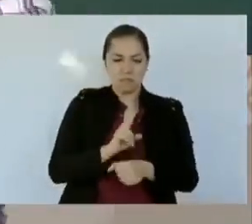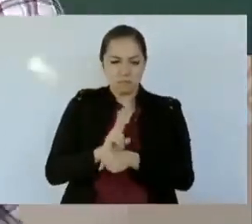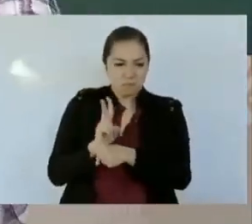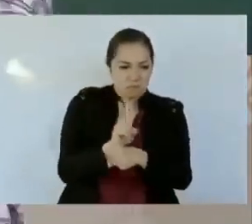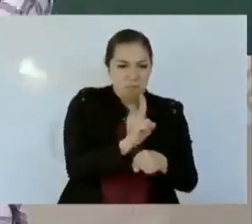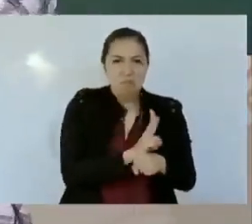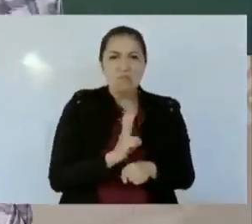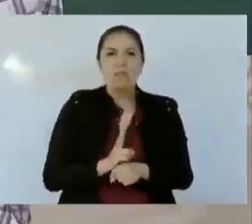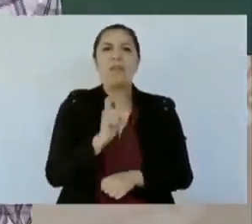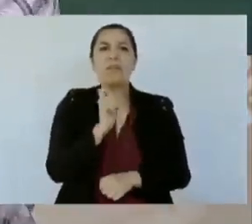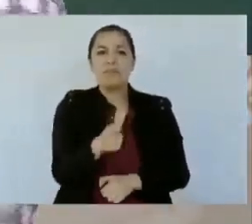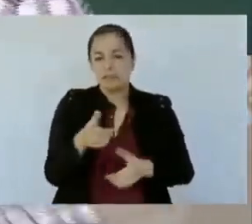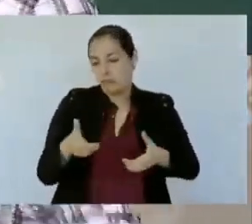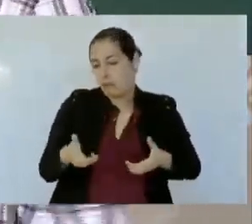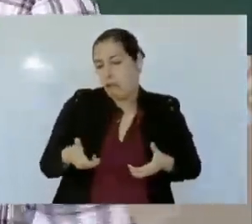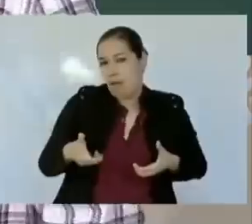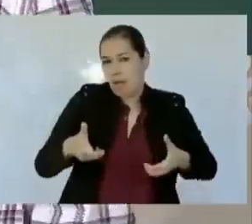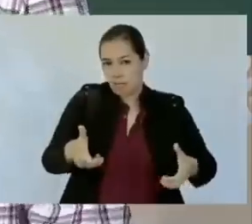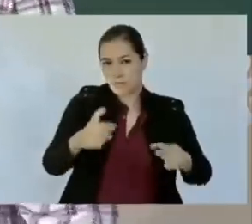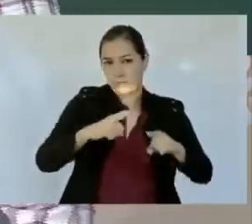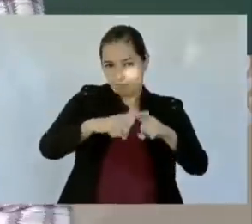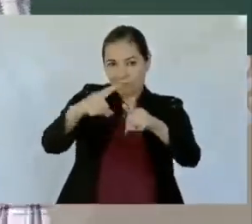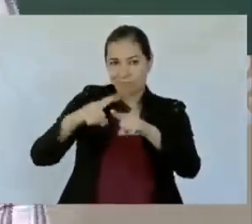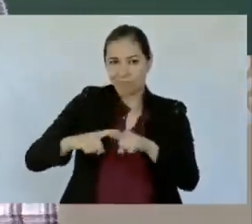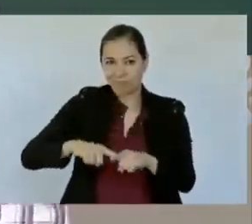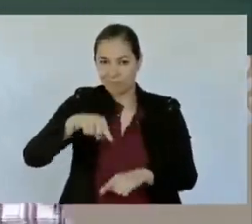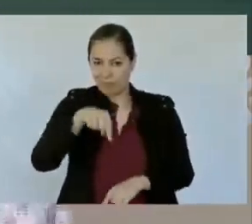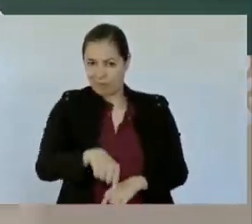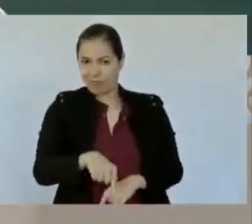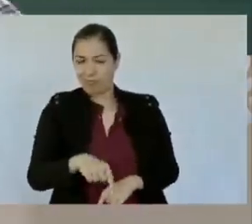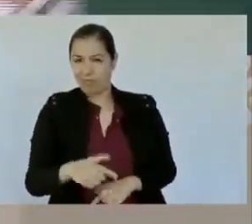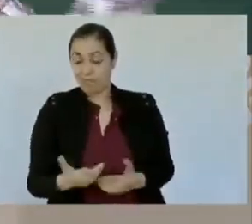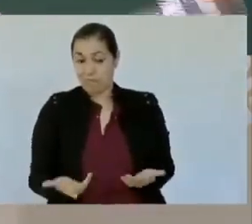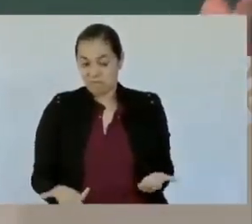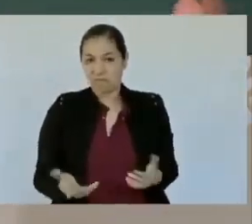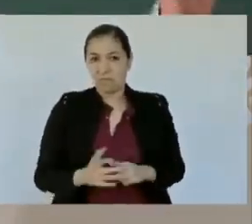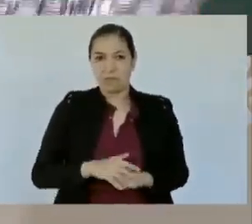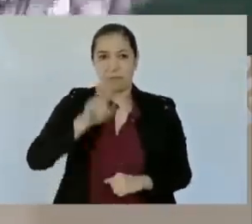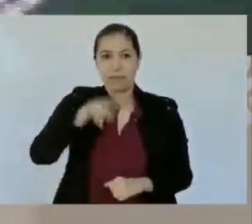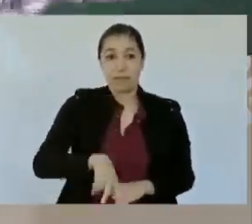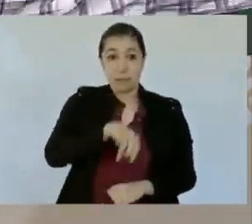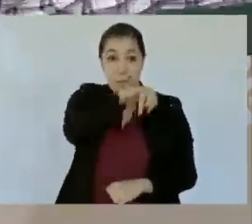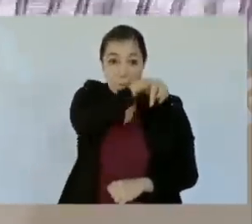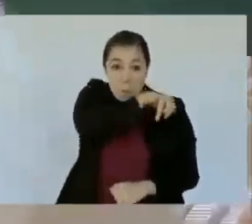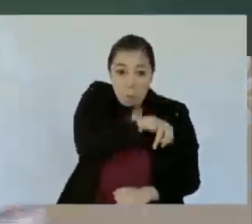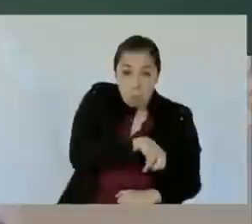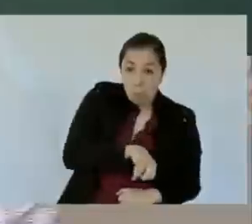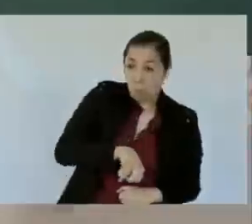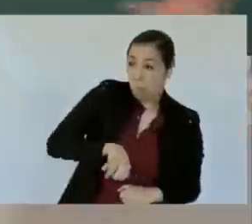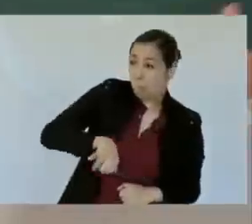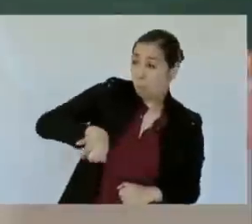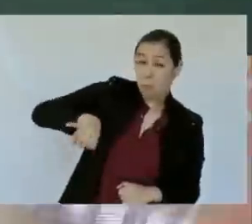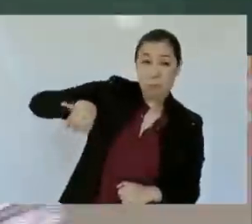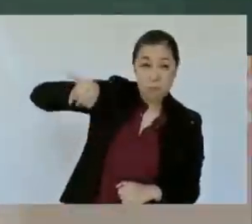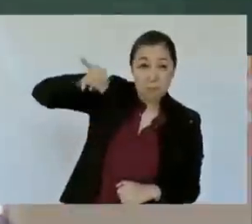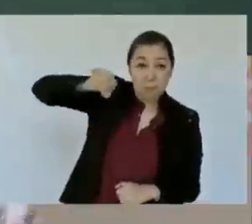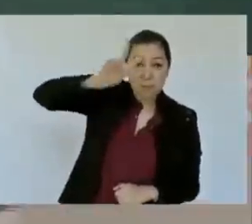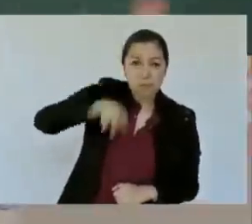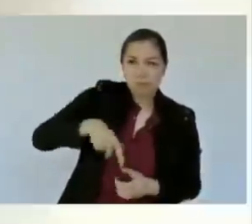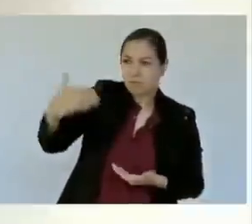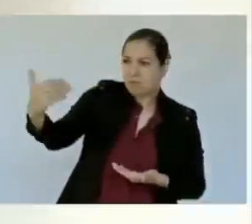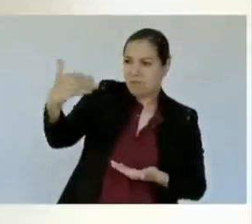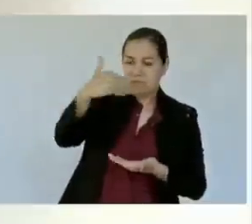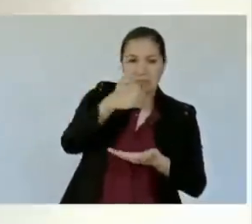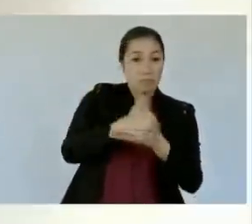proceso del tamaño de esta. Está muy adentro, está muy lejano, es